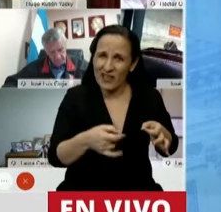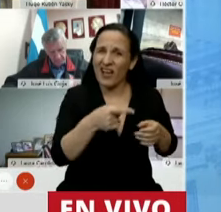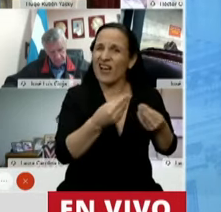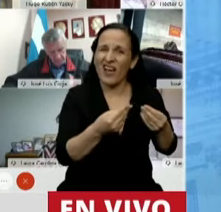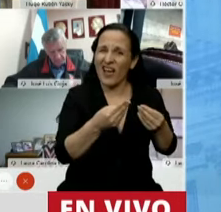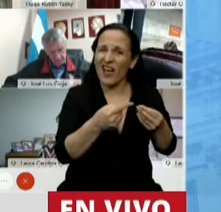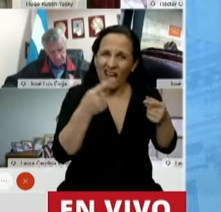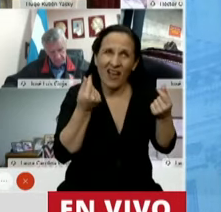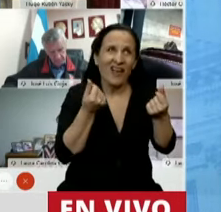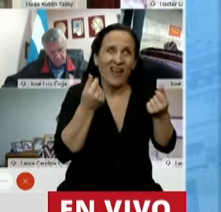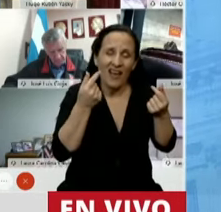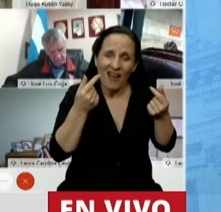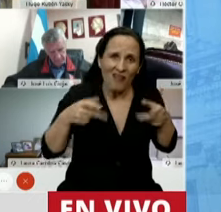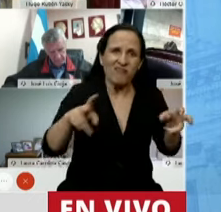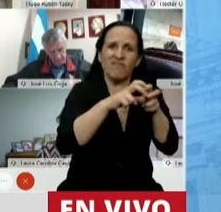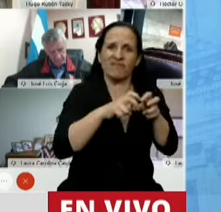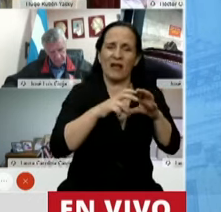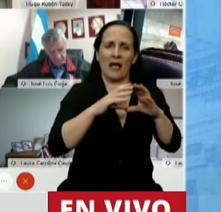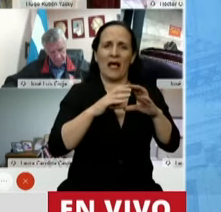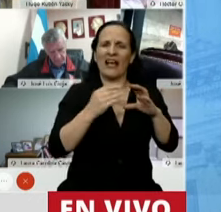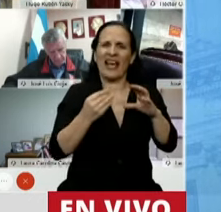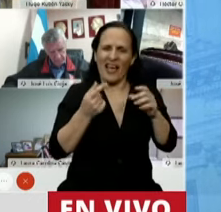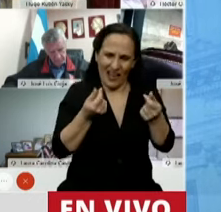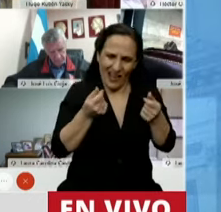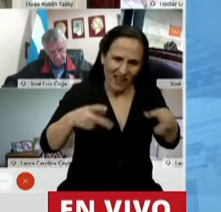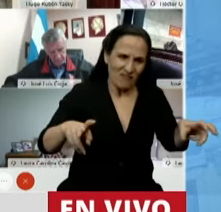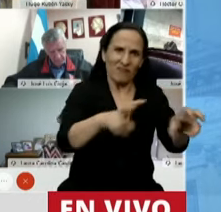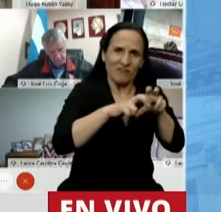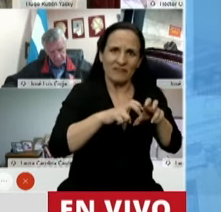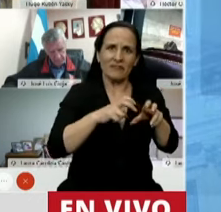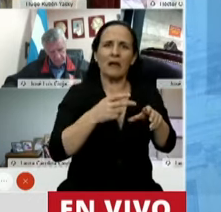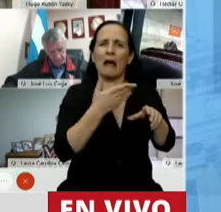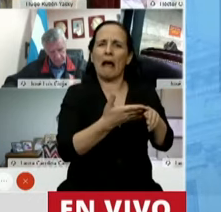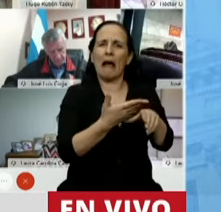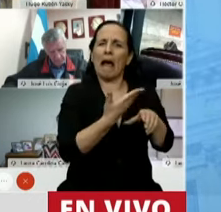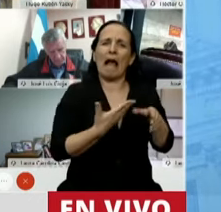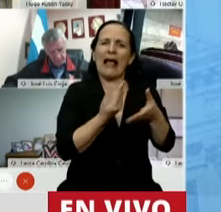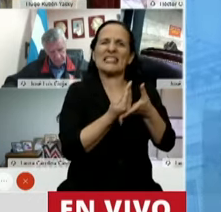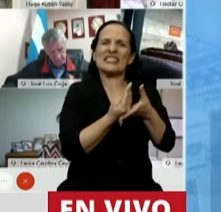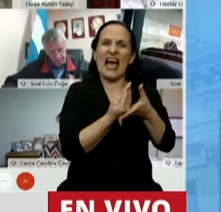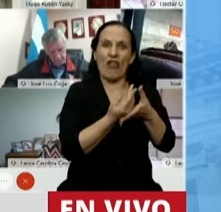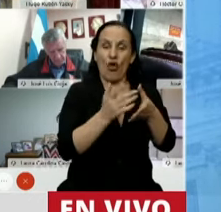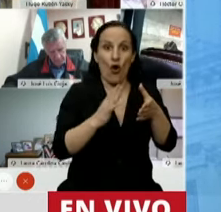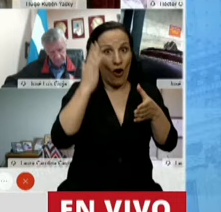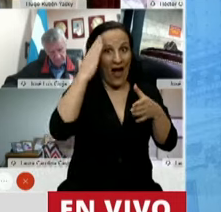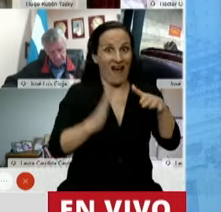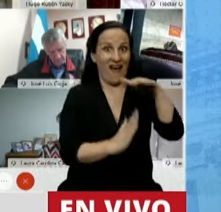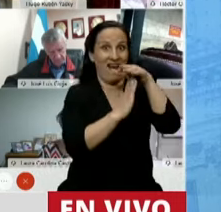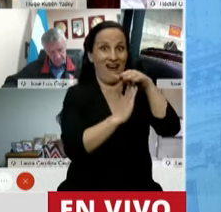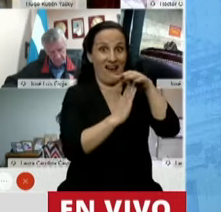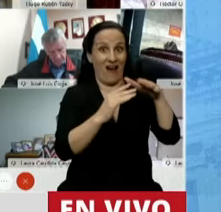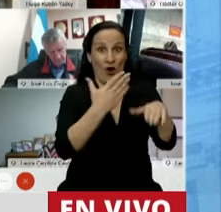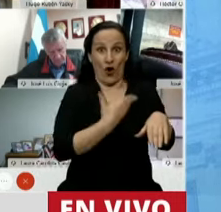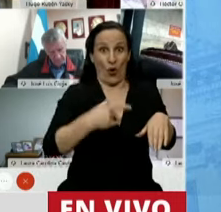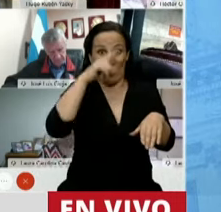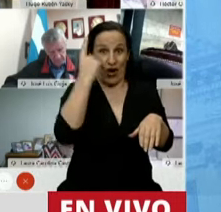Poder Federal, pocas veces visto. Concentra los recursos en el estado macrocefálico del Gobierno Nacional